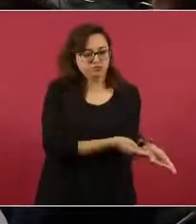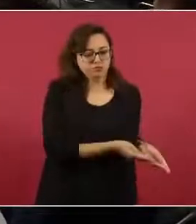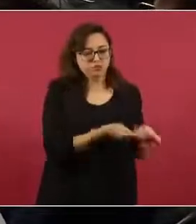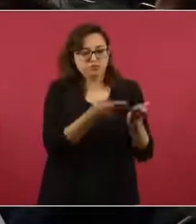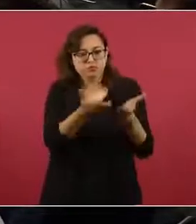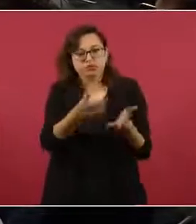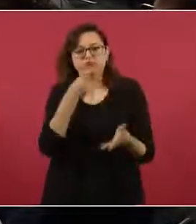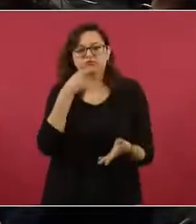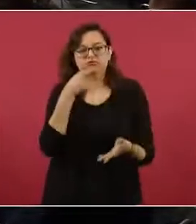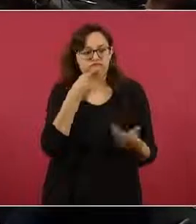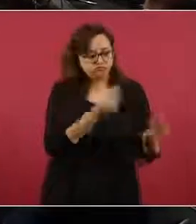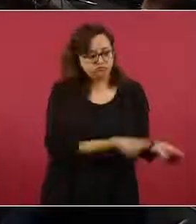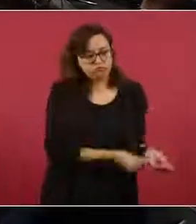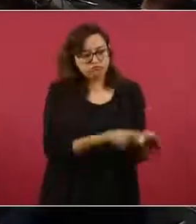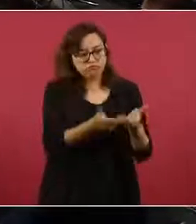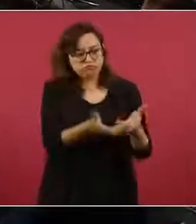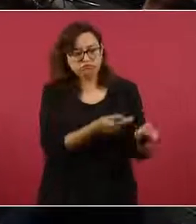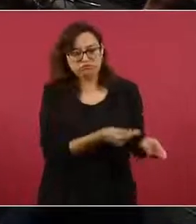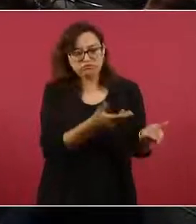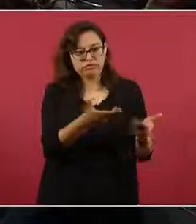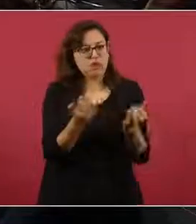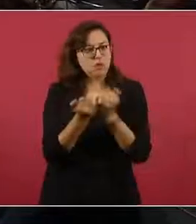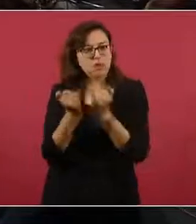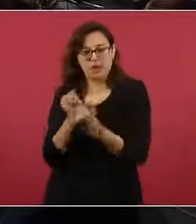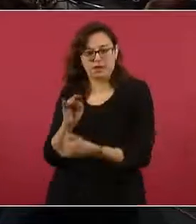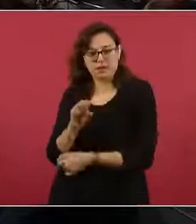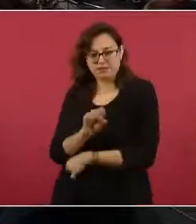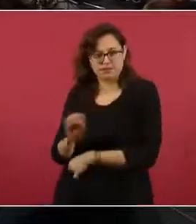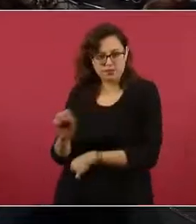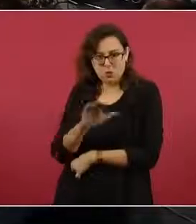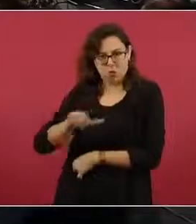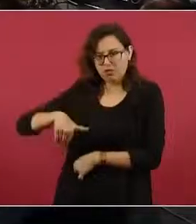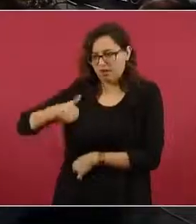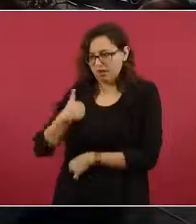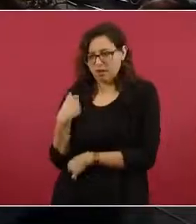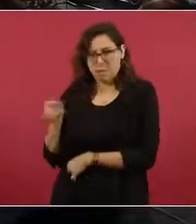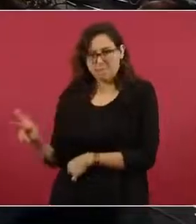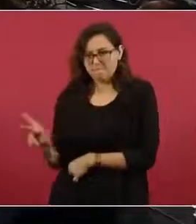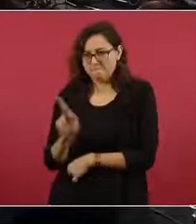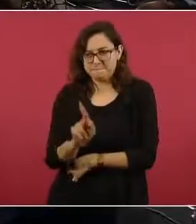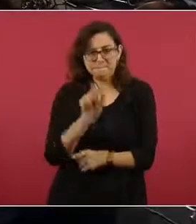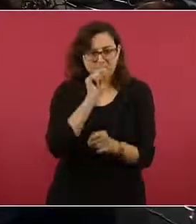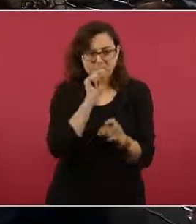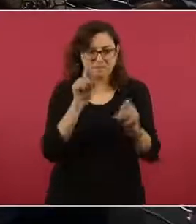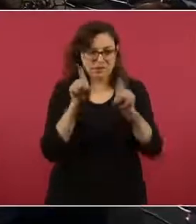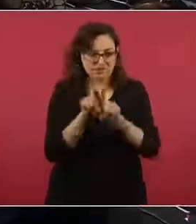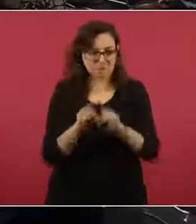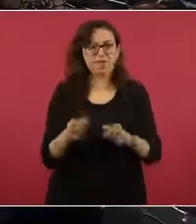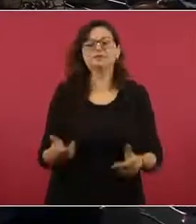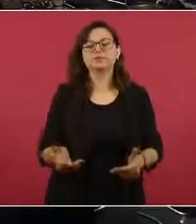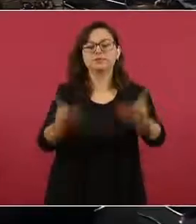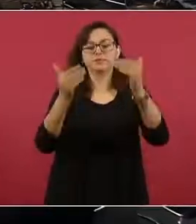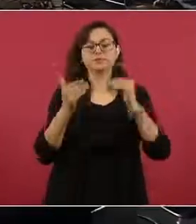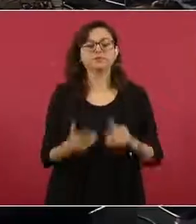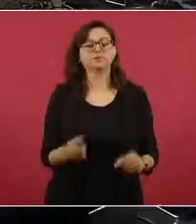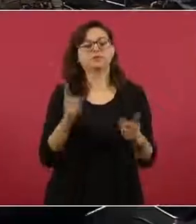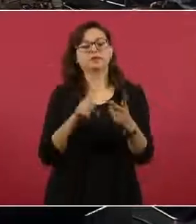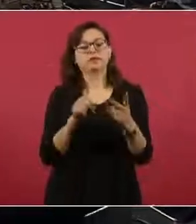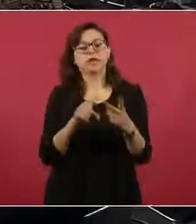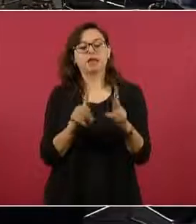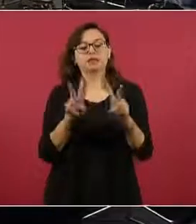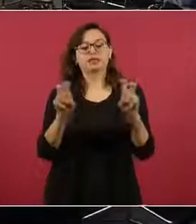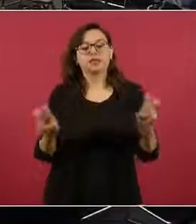subrogación, como ocurría también con las guarderías. Preguntarle también sobre el tema de Vitol. Bueno, ya sabemos, aquí usted nos